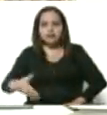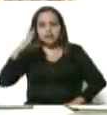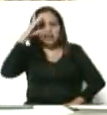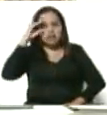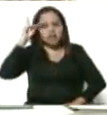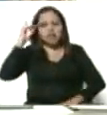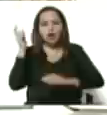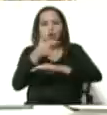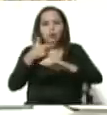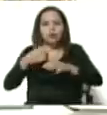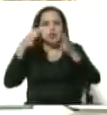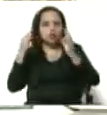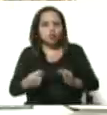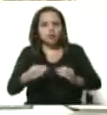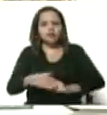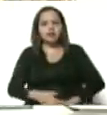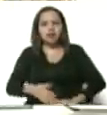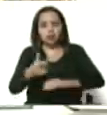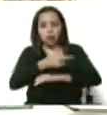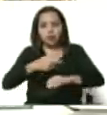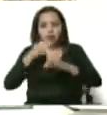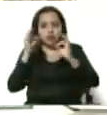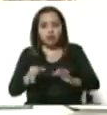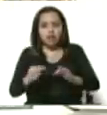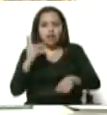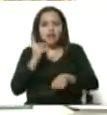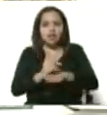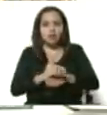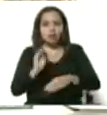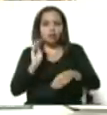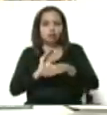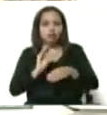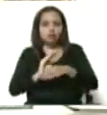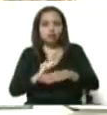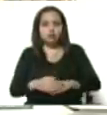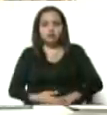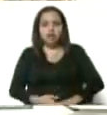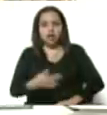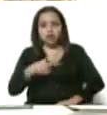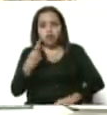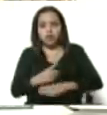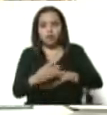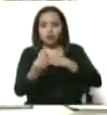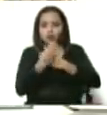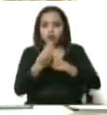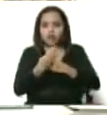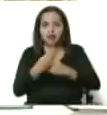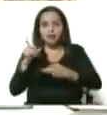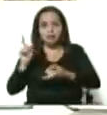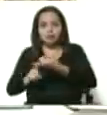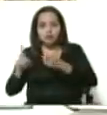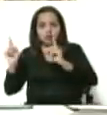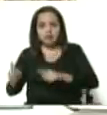gobernando de verdad, gobernando de verdad. Tengo que cuidarme. Y Silvia también. Entonces inventamos un método.